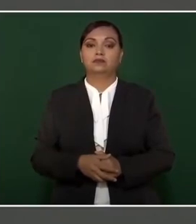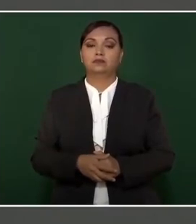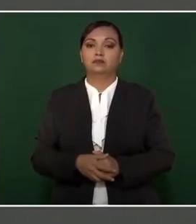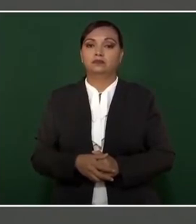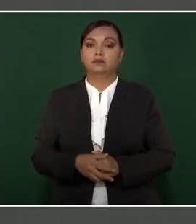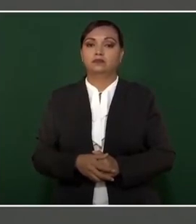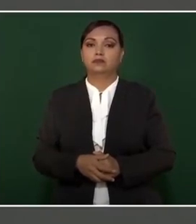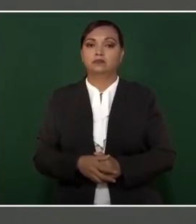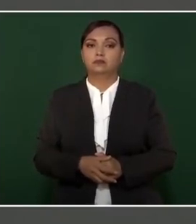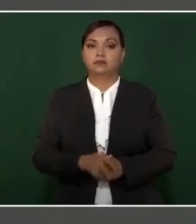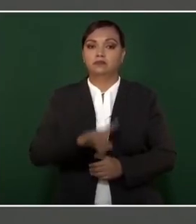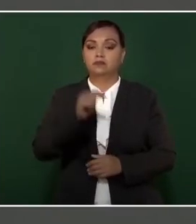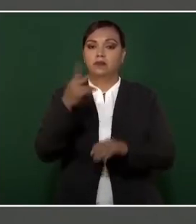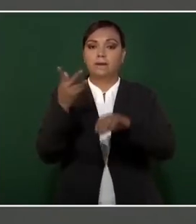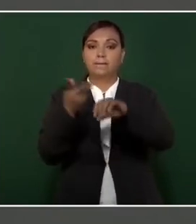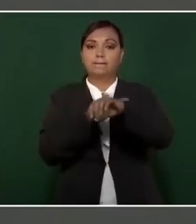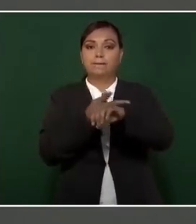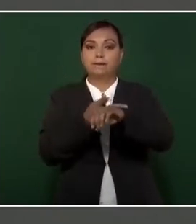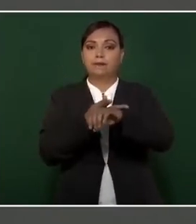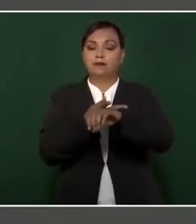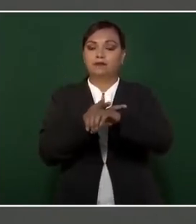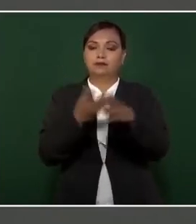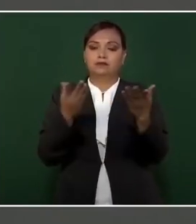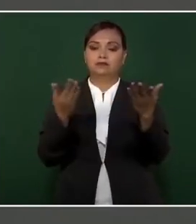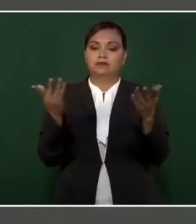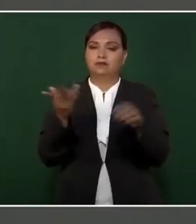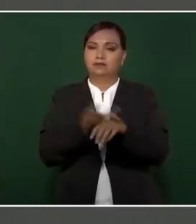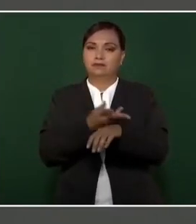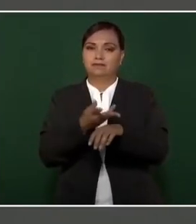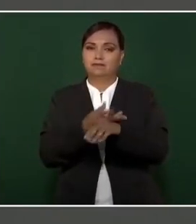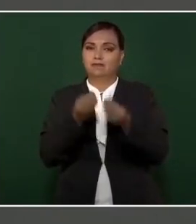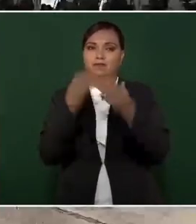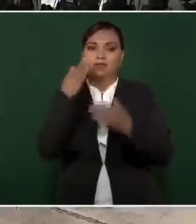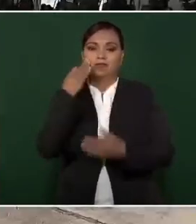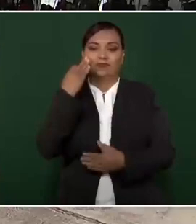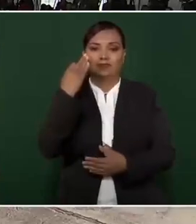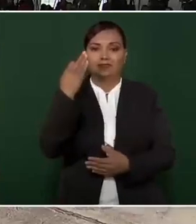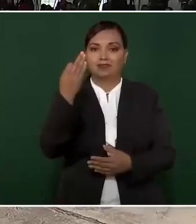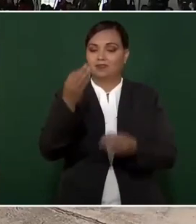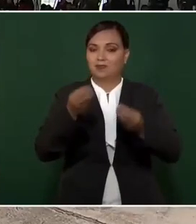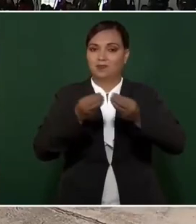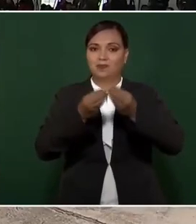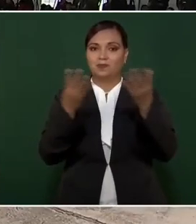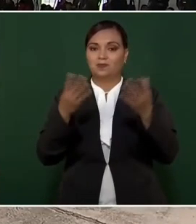Entonces, se les pasó la mano. sea, es mucho.